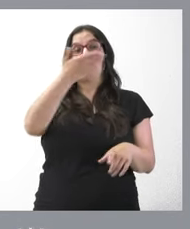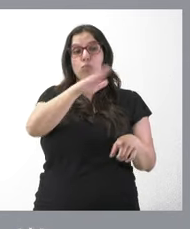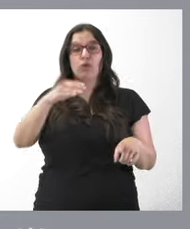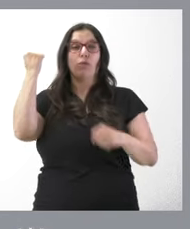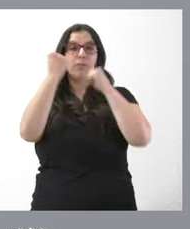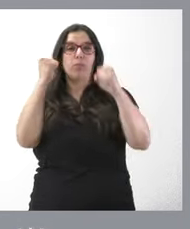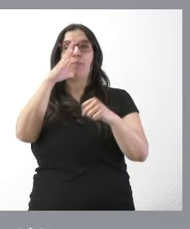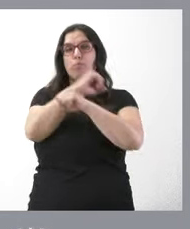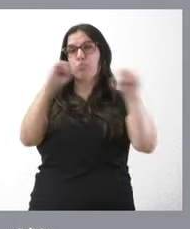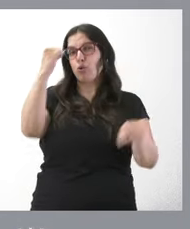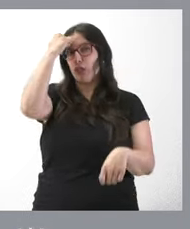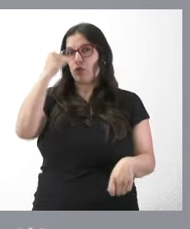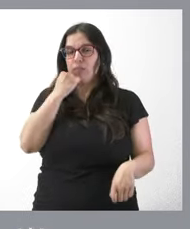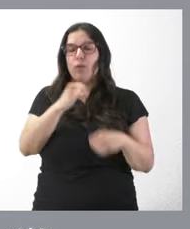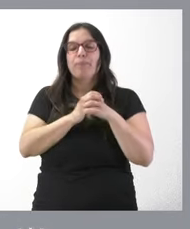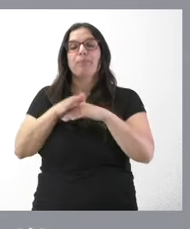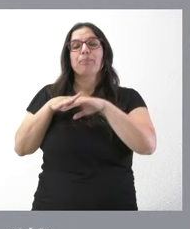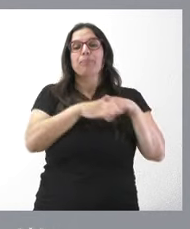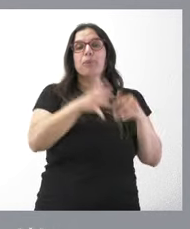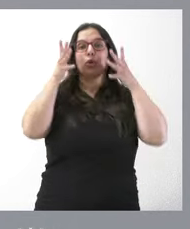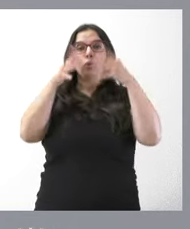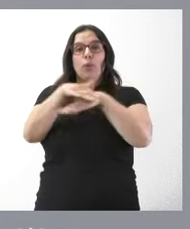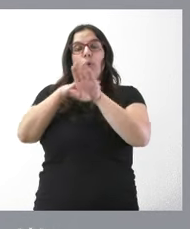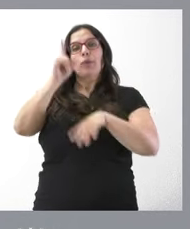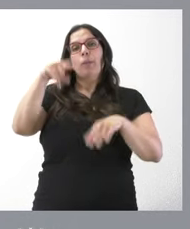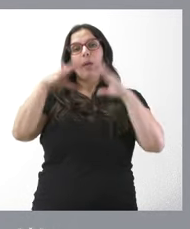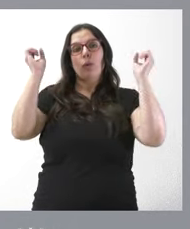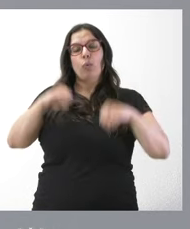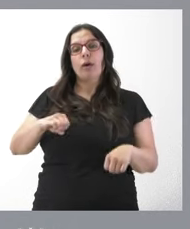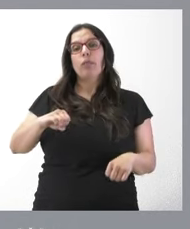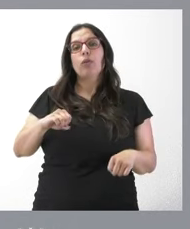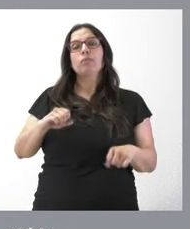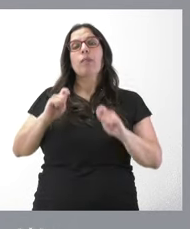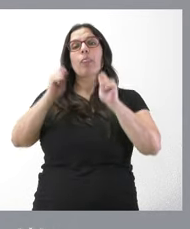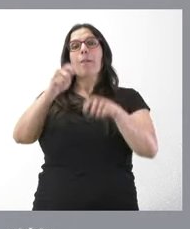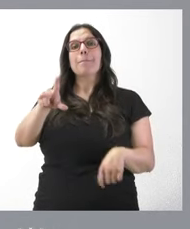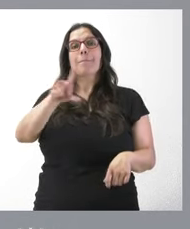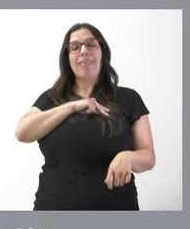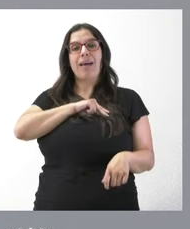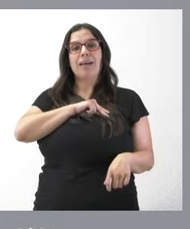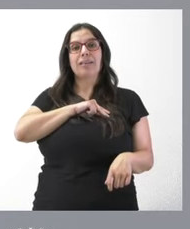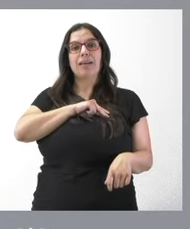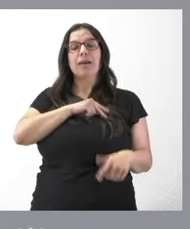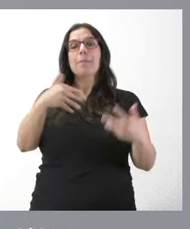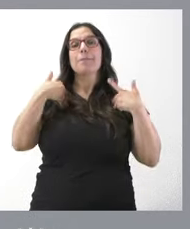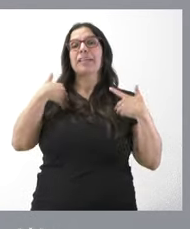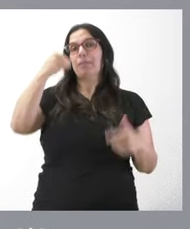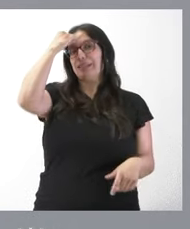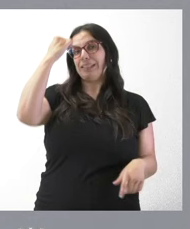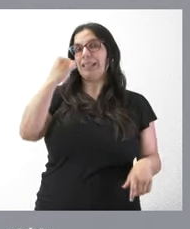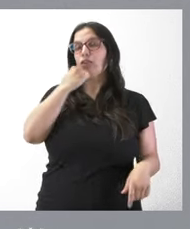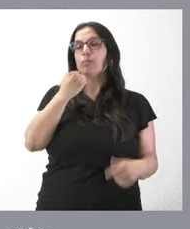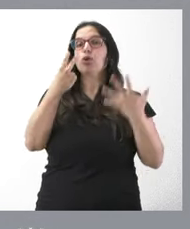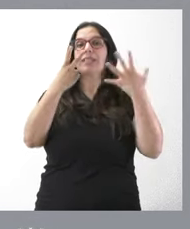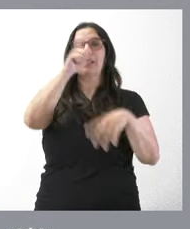Castilla y León. El Consejo de Gobierno también ha acordado conceder medallas a víctimas del terrorismo a siete